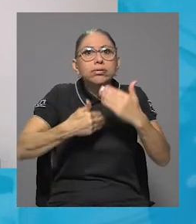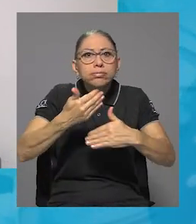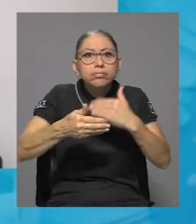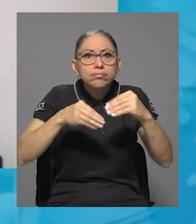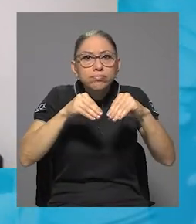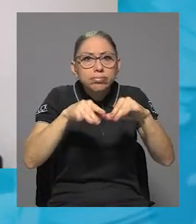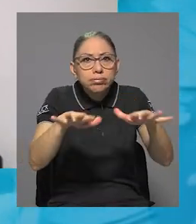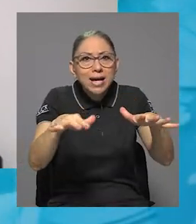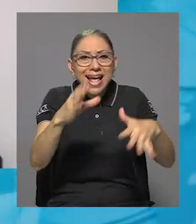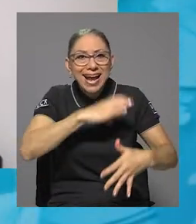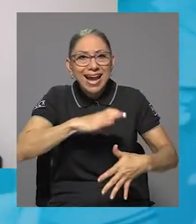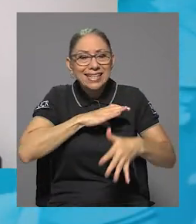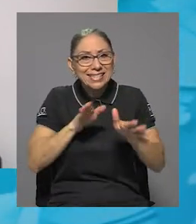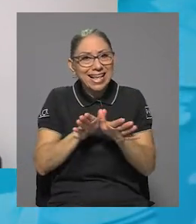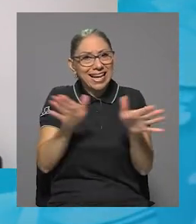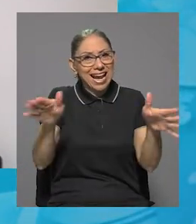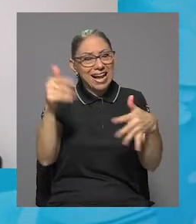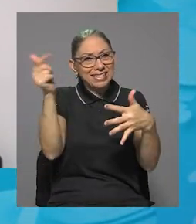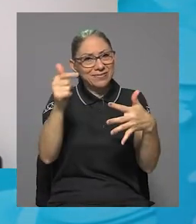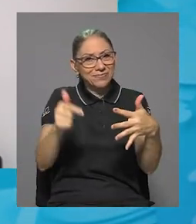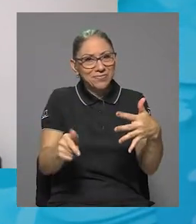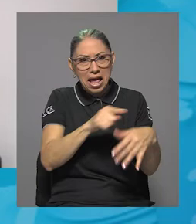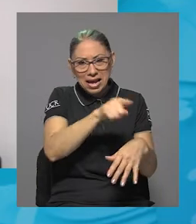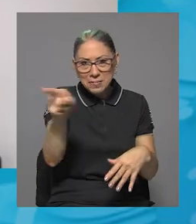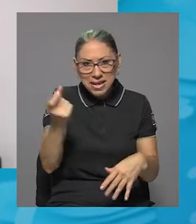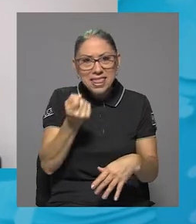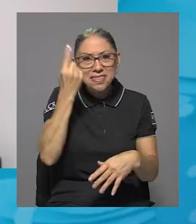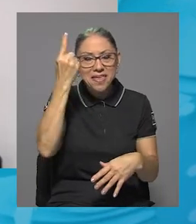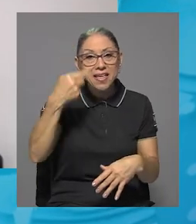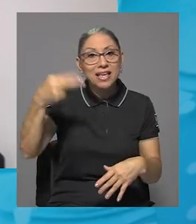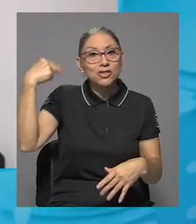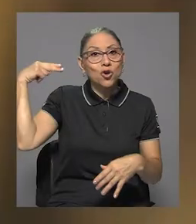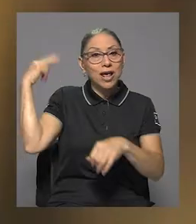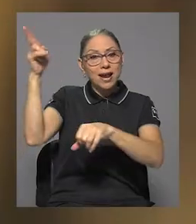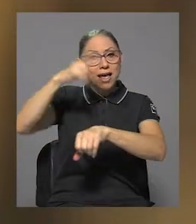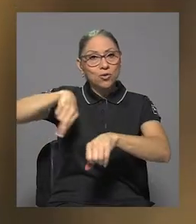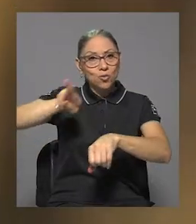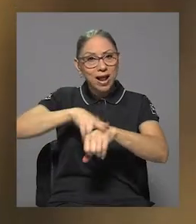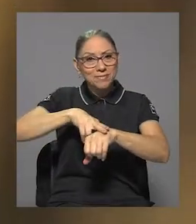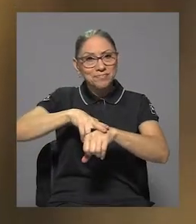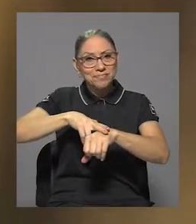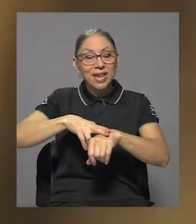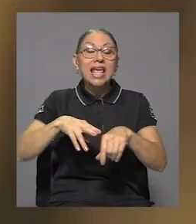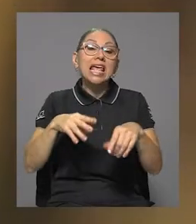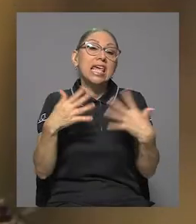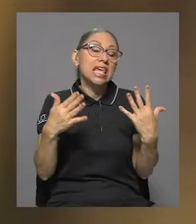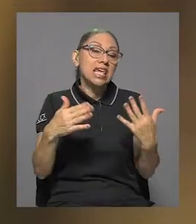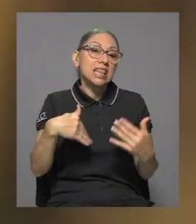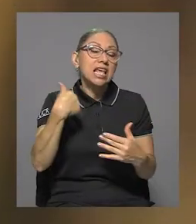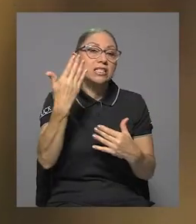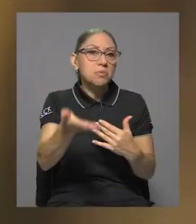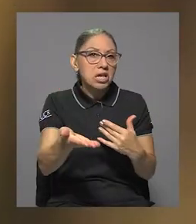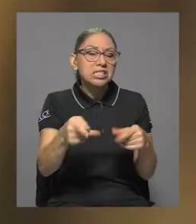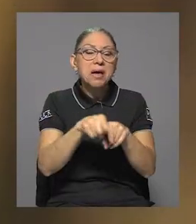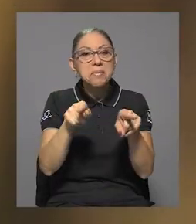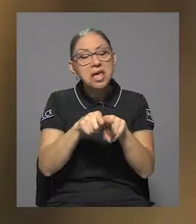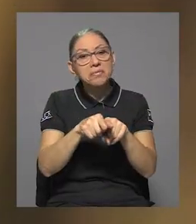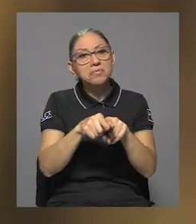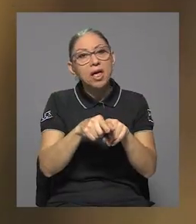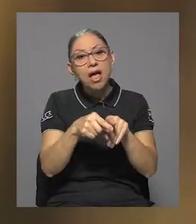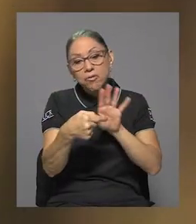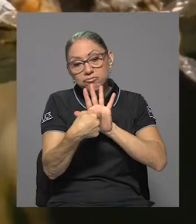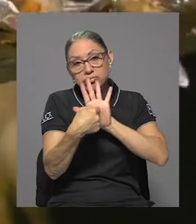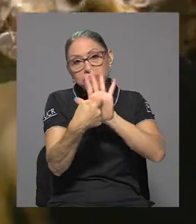son generales, digamos para que entiendan lo que se llama la historia natural. Y después hacemos una presentación de los